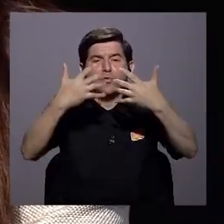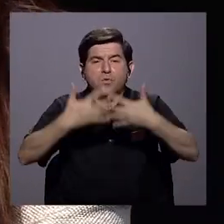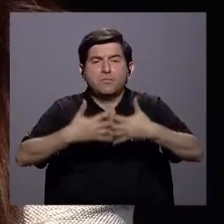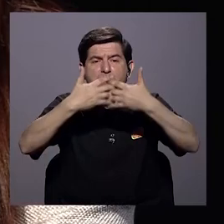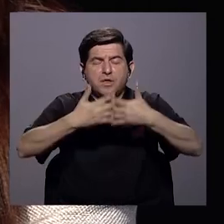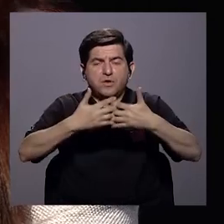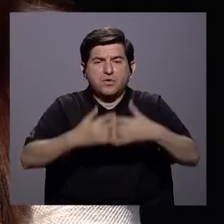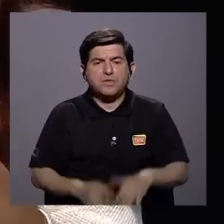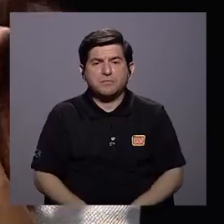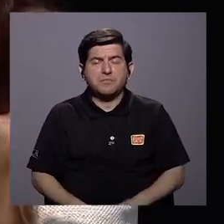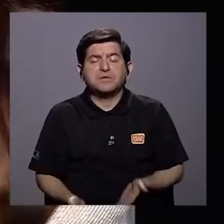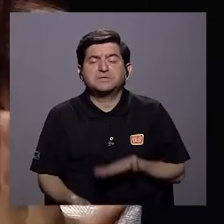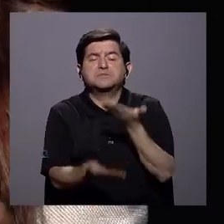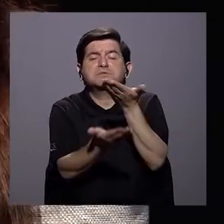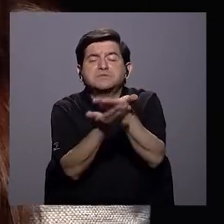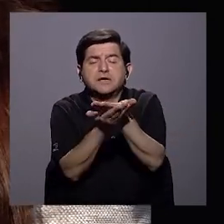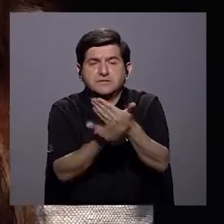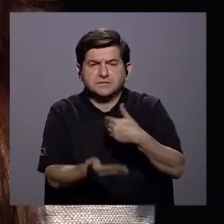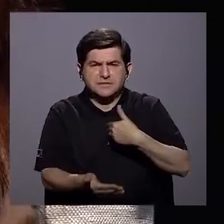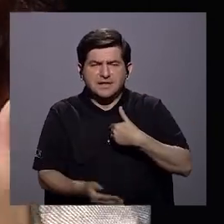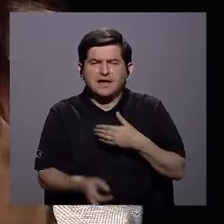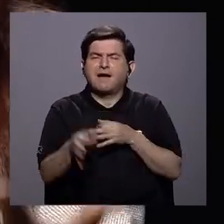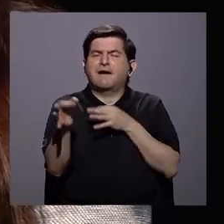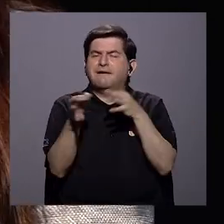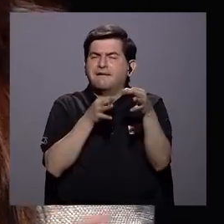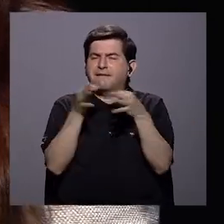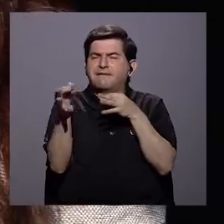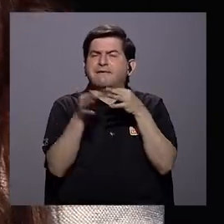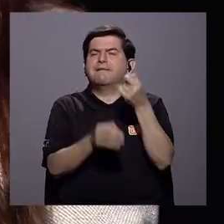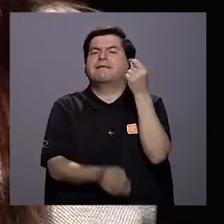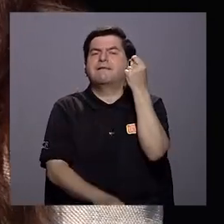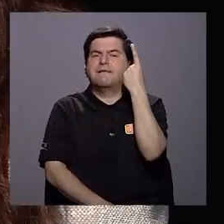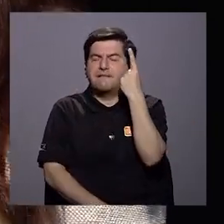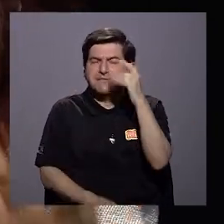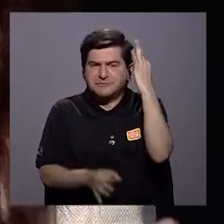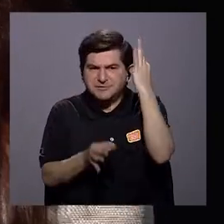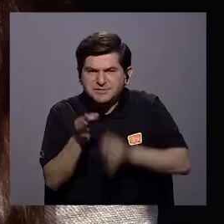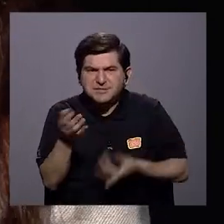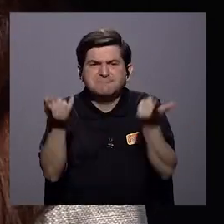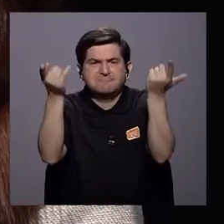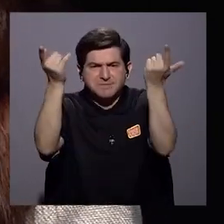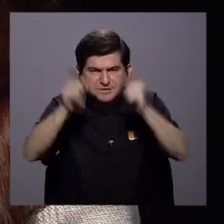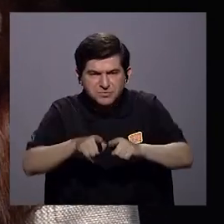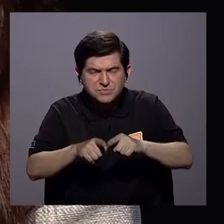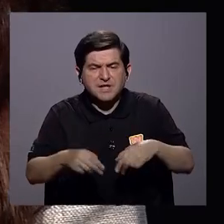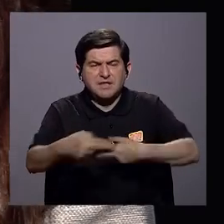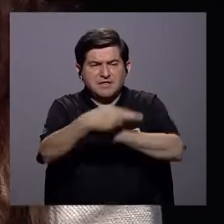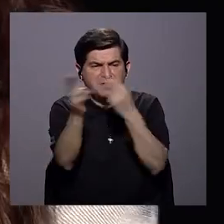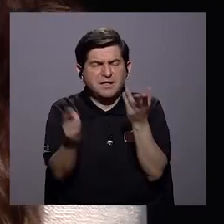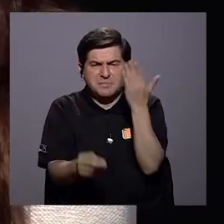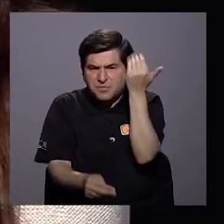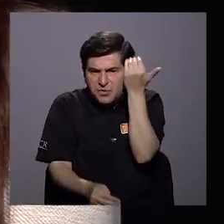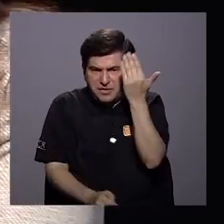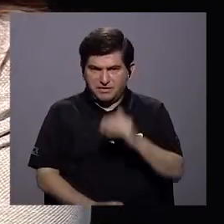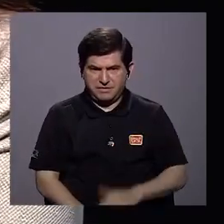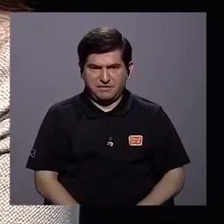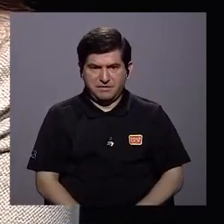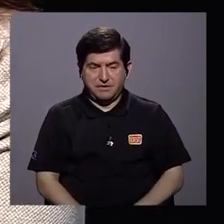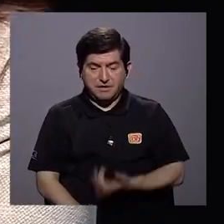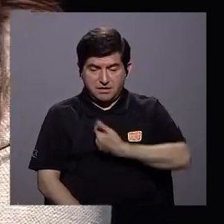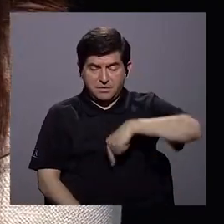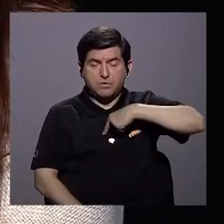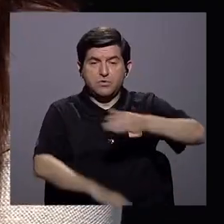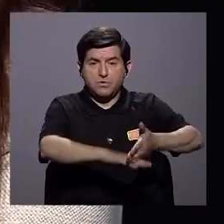empresas disponibles, efectivamente podemos tener una explicación, digamos, sencilla de qué nos está pasando en estas regiones porque aunque